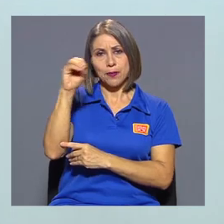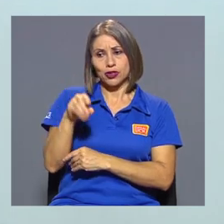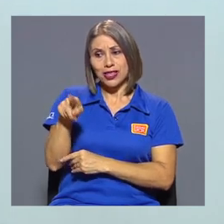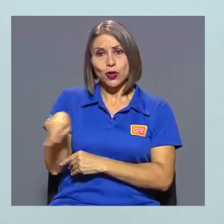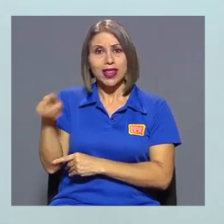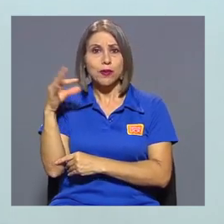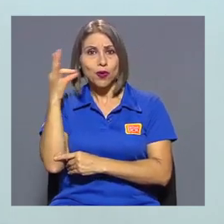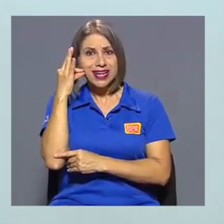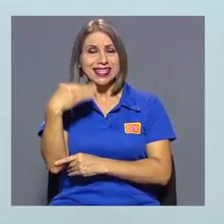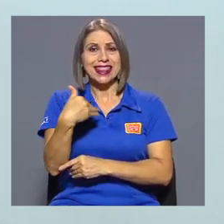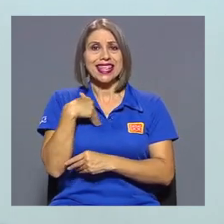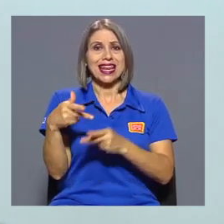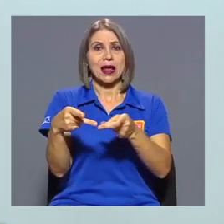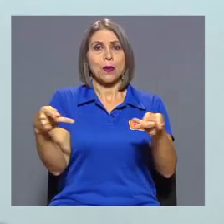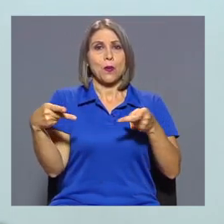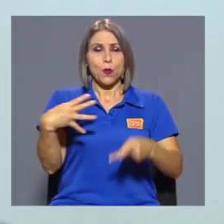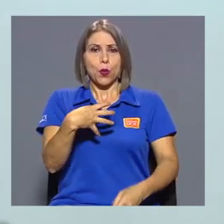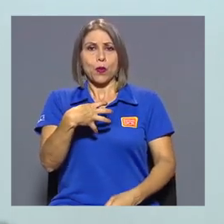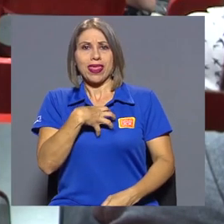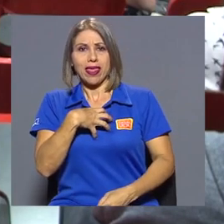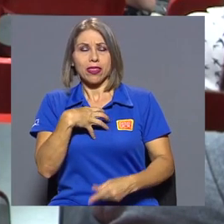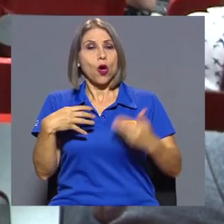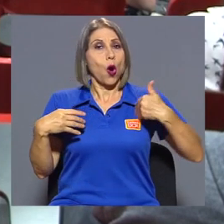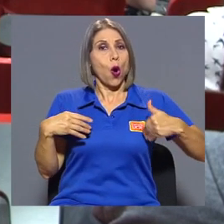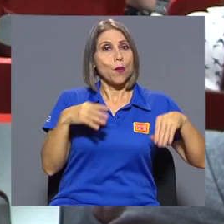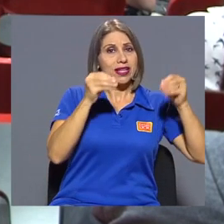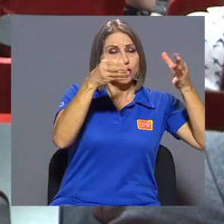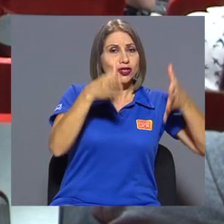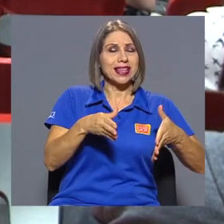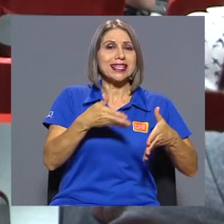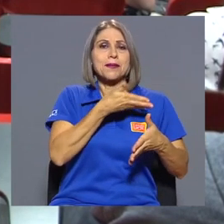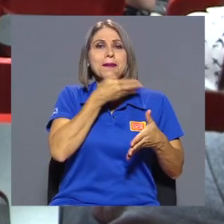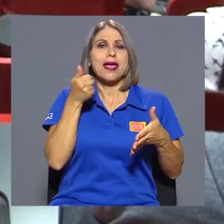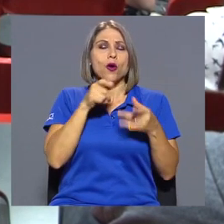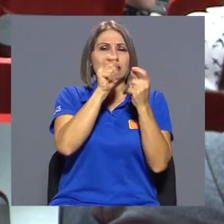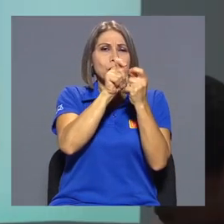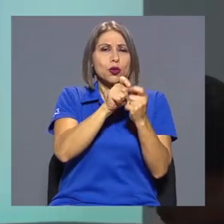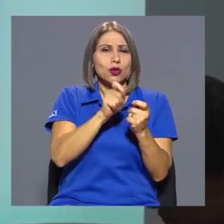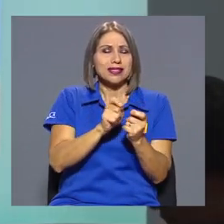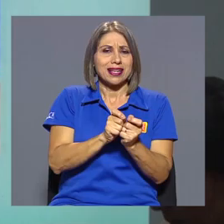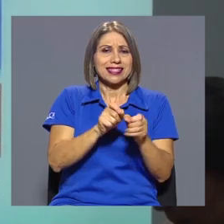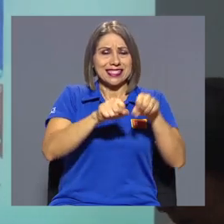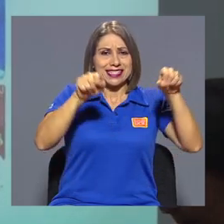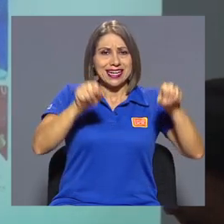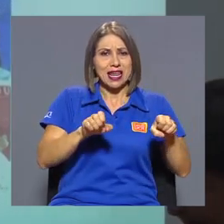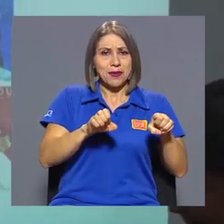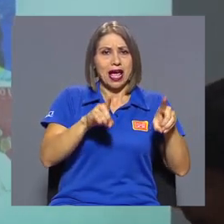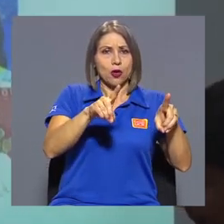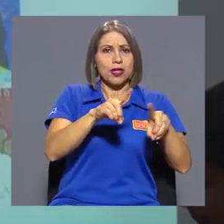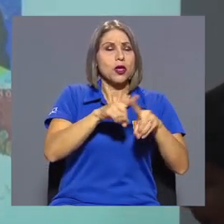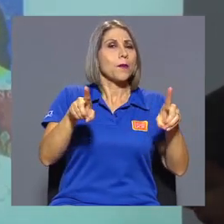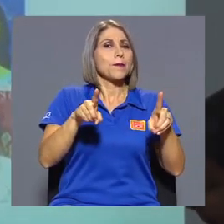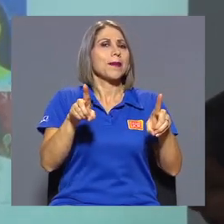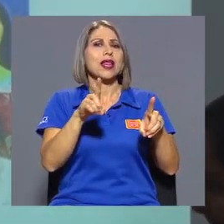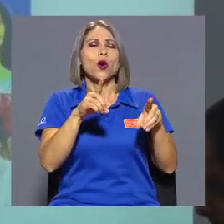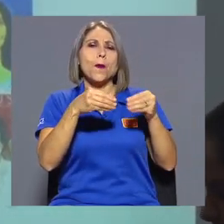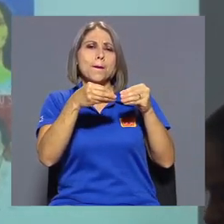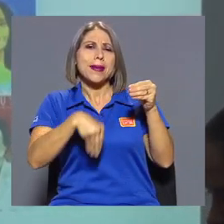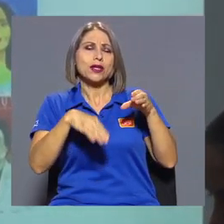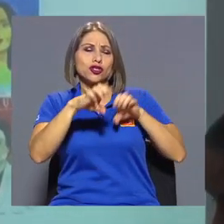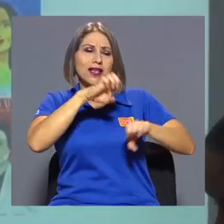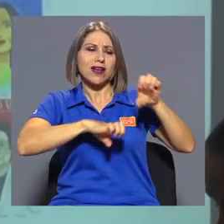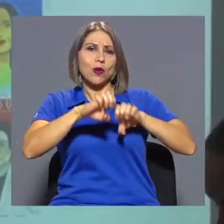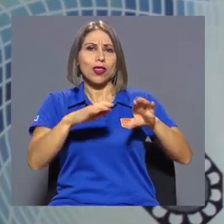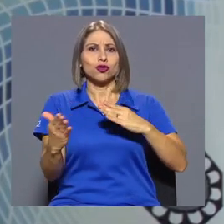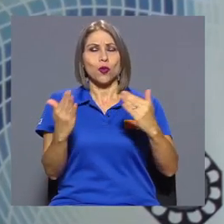ocupa puestos en propiedad. Los hombres docentes reciben mejores puntuaciones en régimen académico, pero son menos evaluados que las